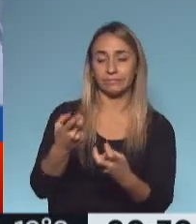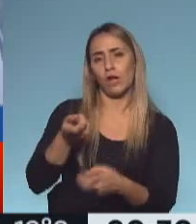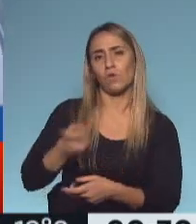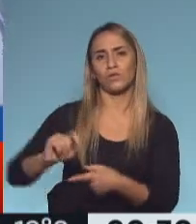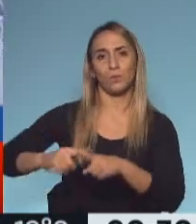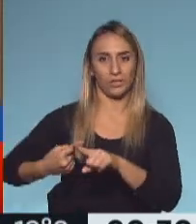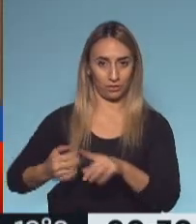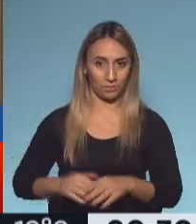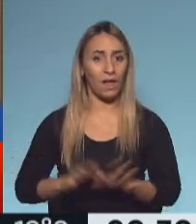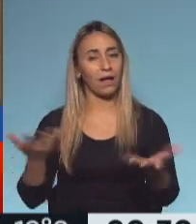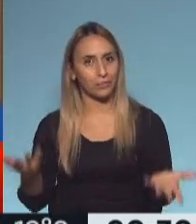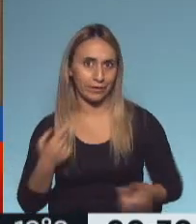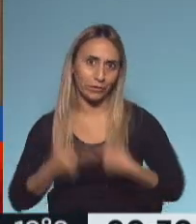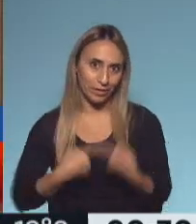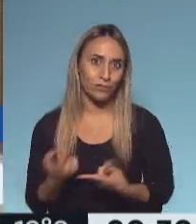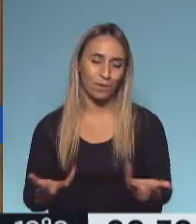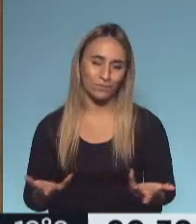Continúa. Esta historia continúa. Gracias, Néstor.